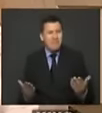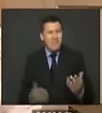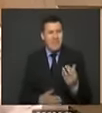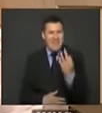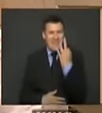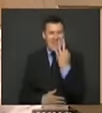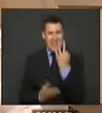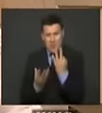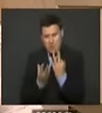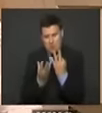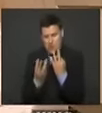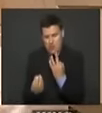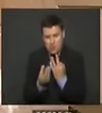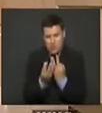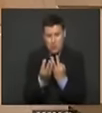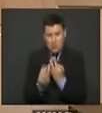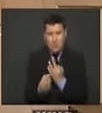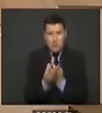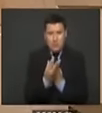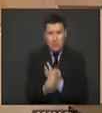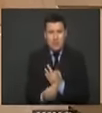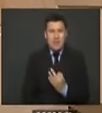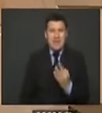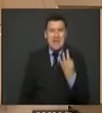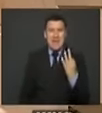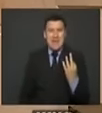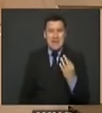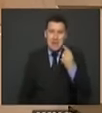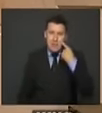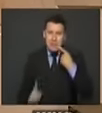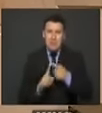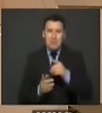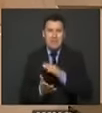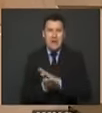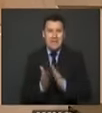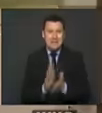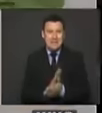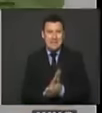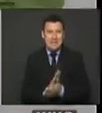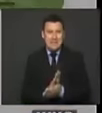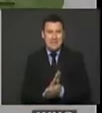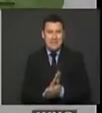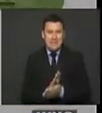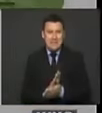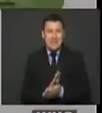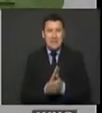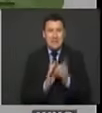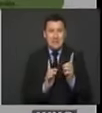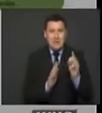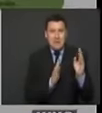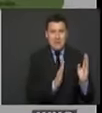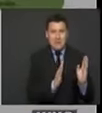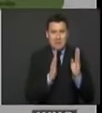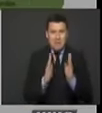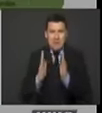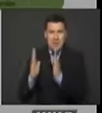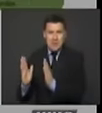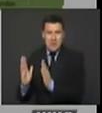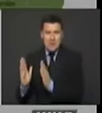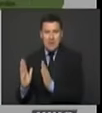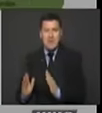grupos de municipios, tres tipos de paces. La paz que requerirán